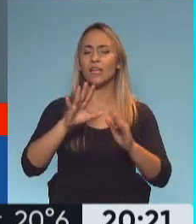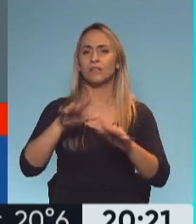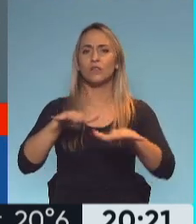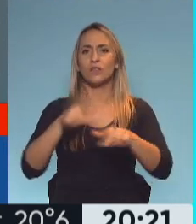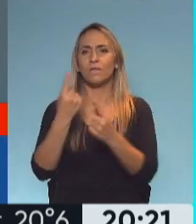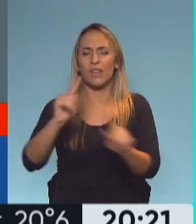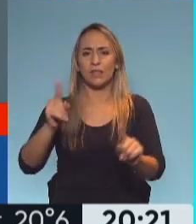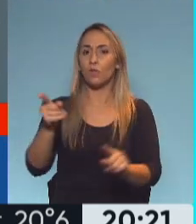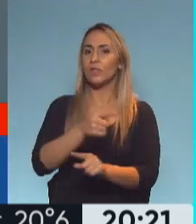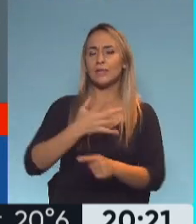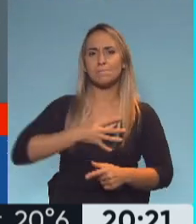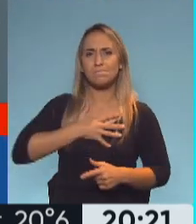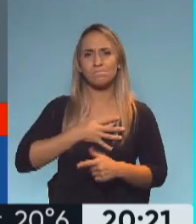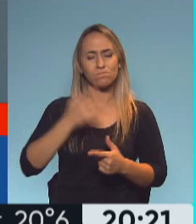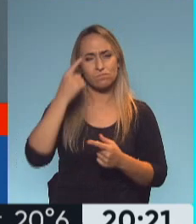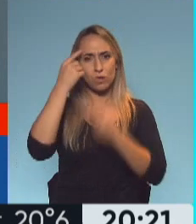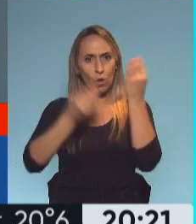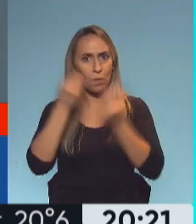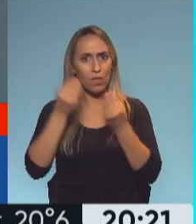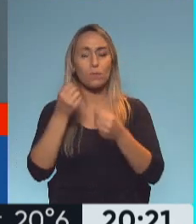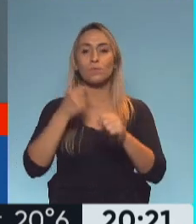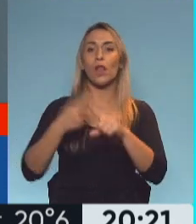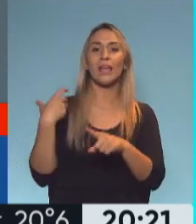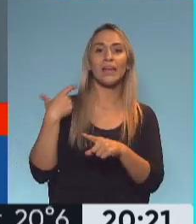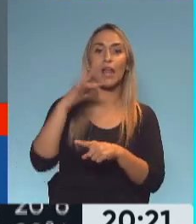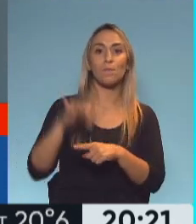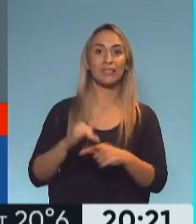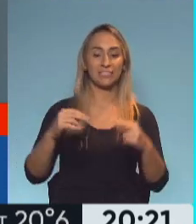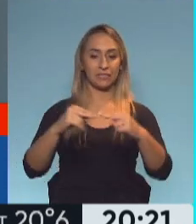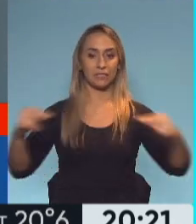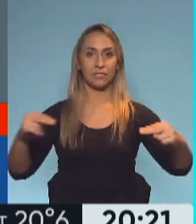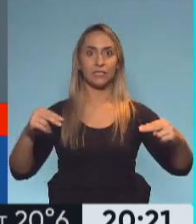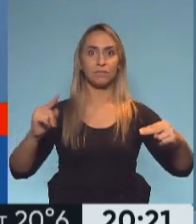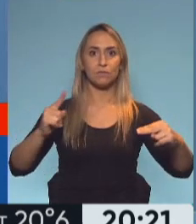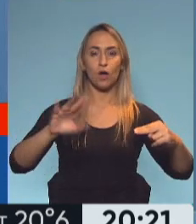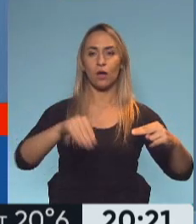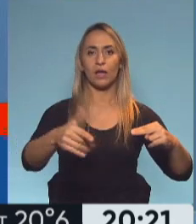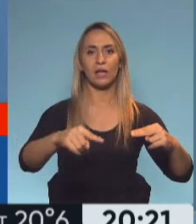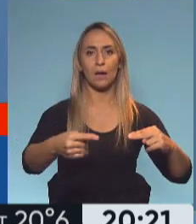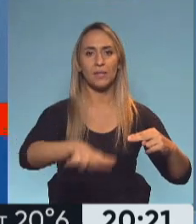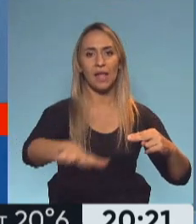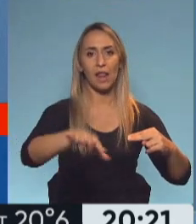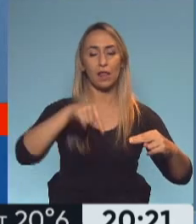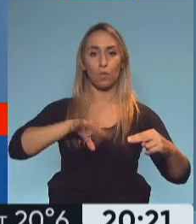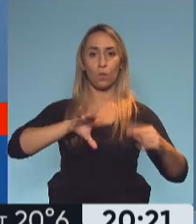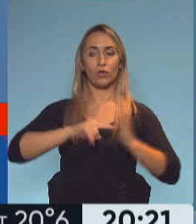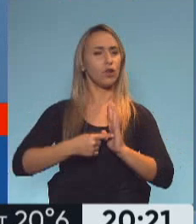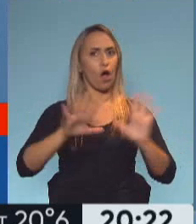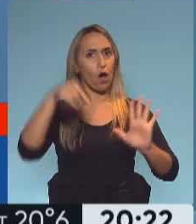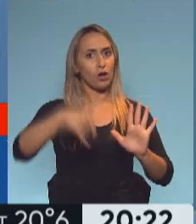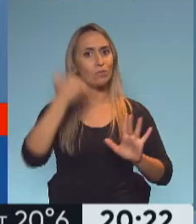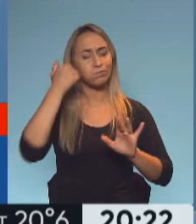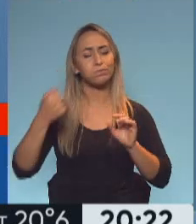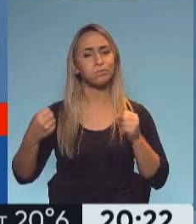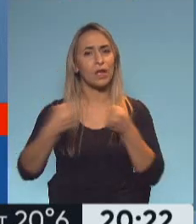¿Les preocupa ese tránsito? No, es al revés. Justamente lo que hicimos hoy es igualar las condiciones con el Capital Federal, con la Ciudad Autónoma de Buenos